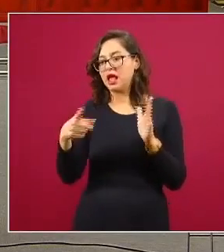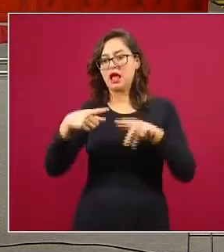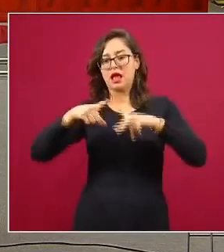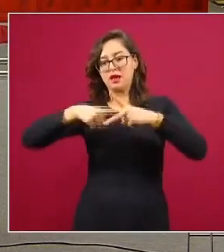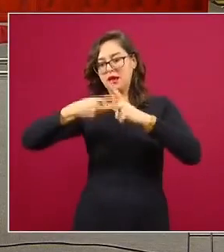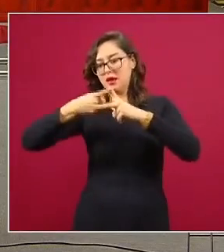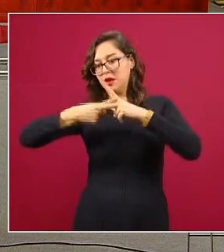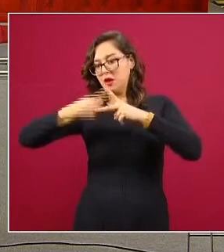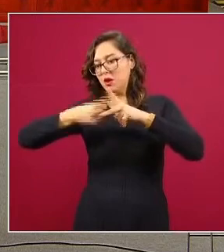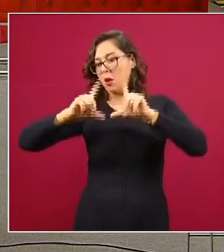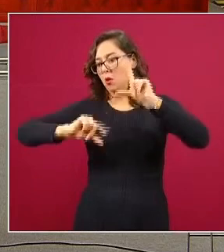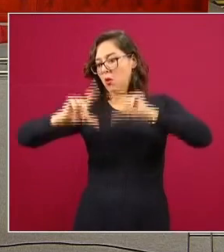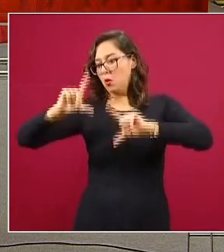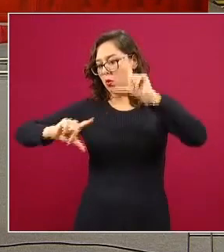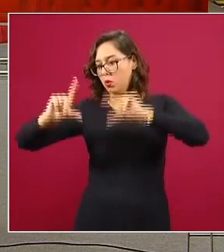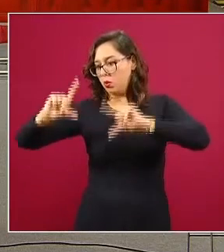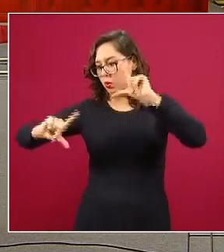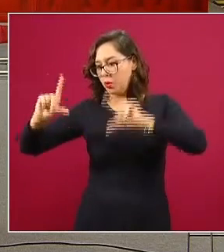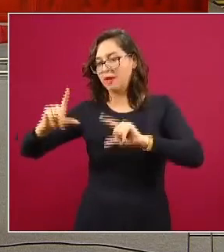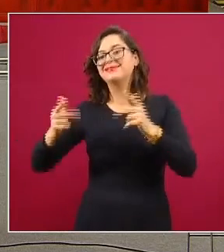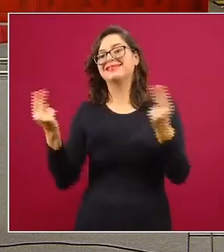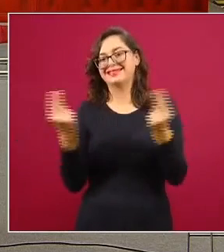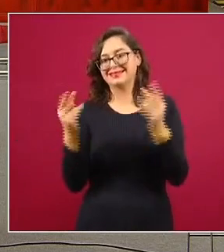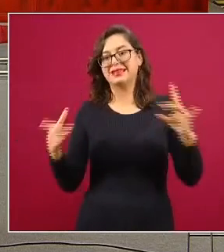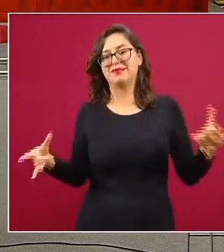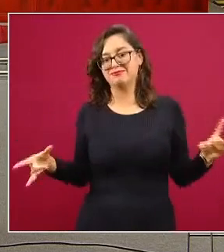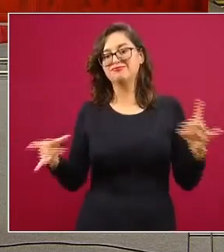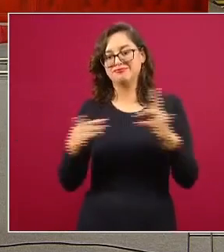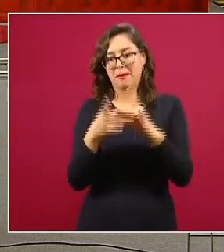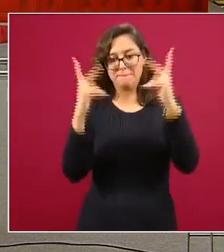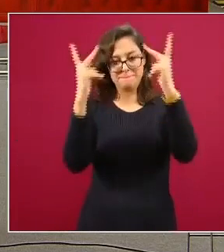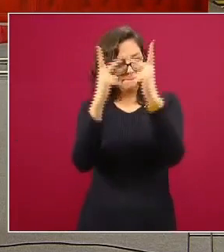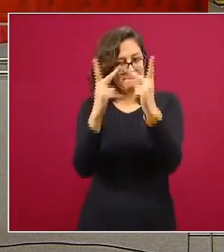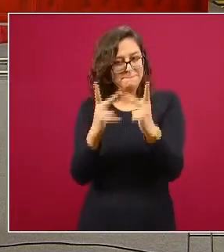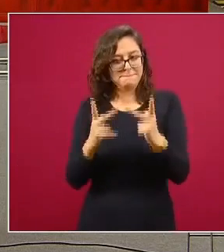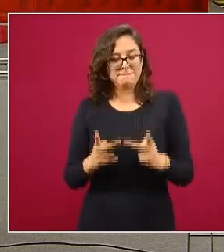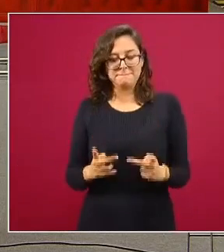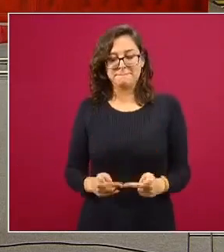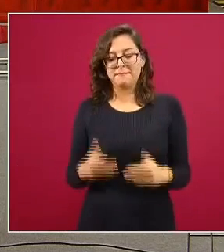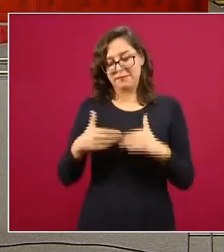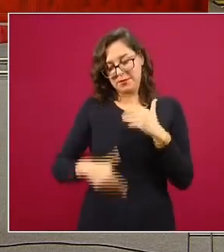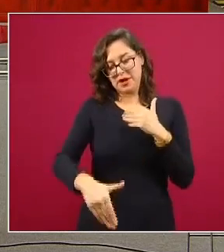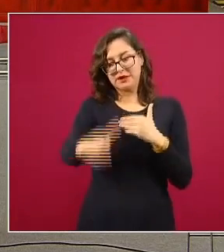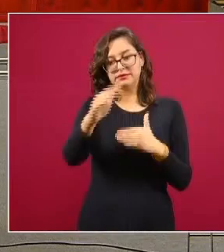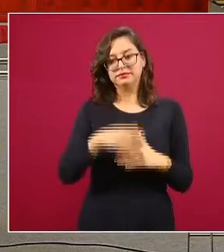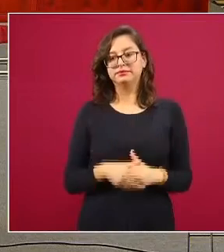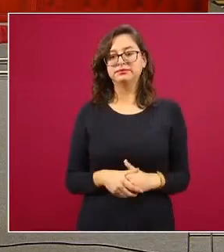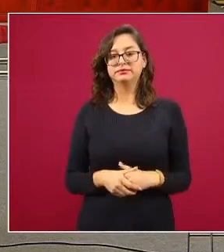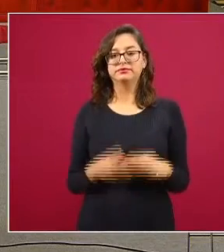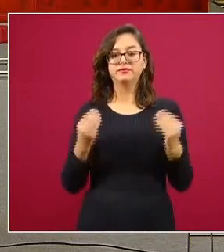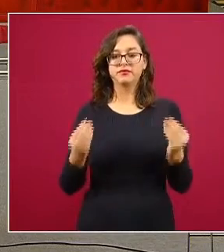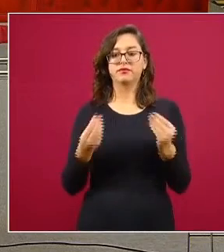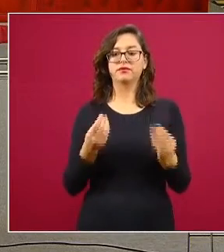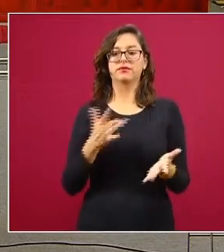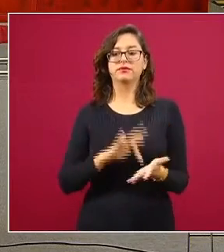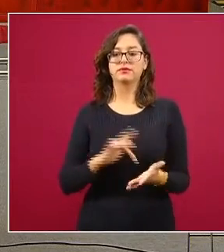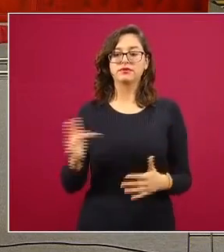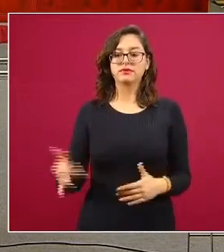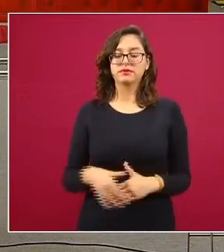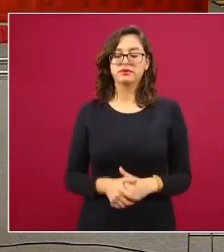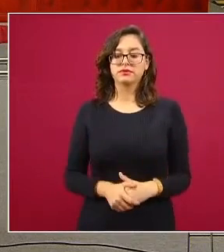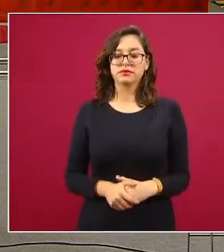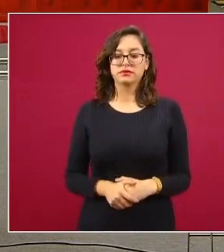que vamos a utilizar para las estadísticas que se van a presentar de ahora en adelante muchísimas gracias